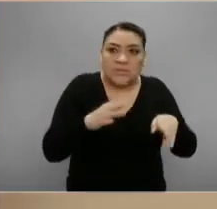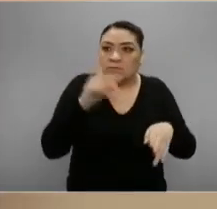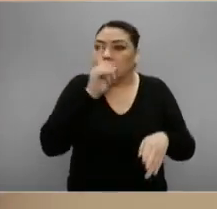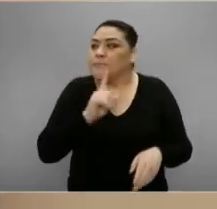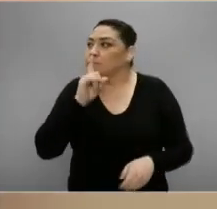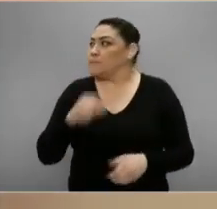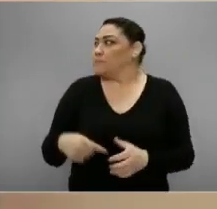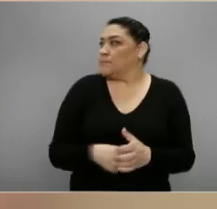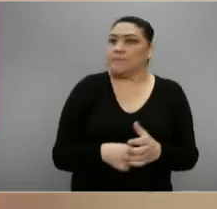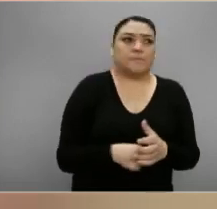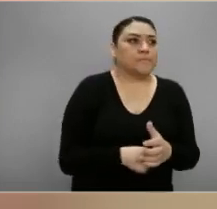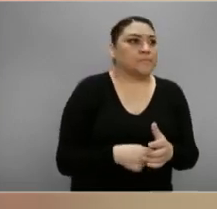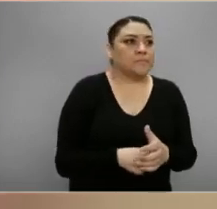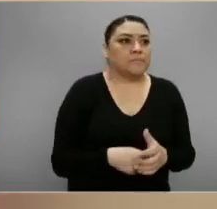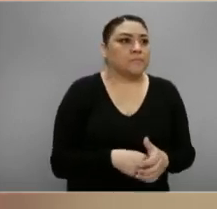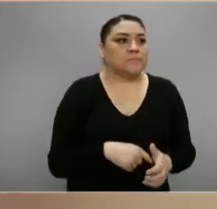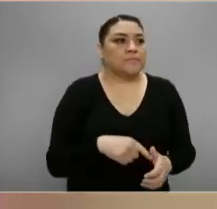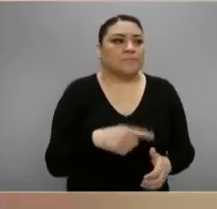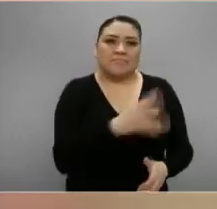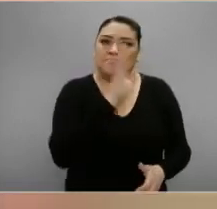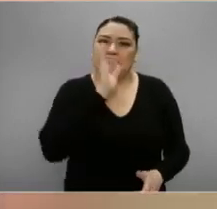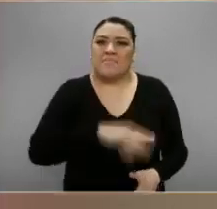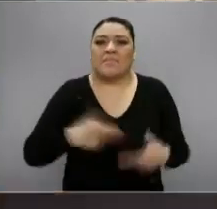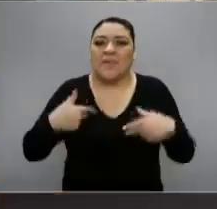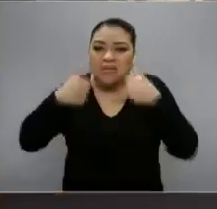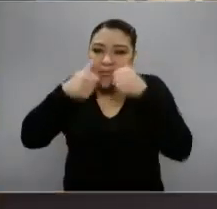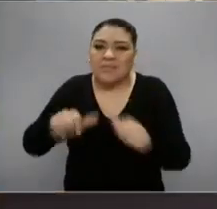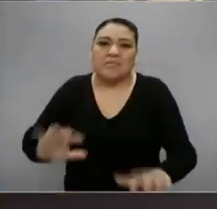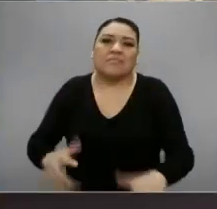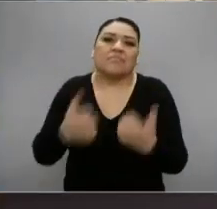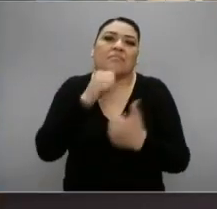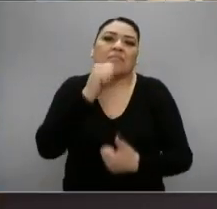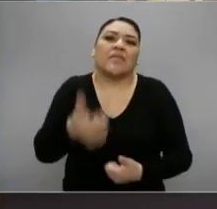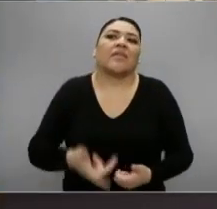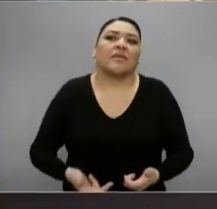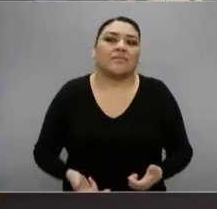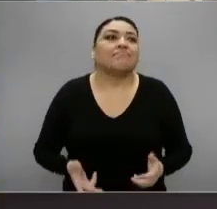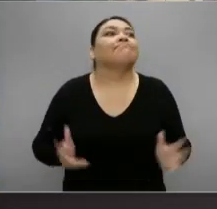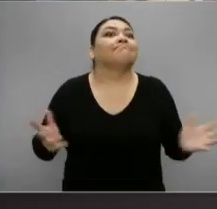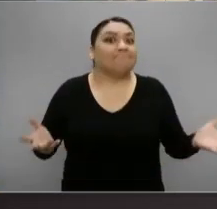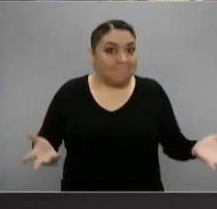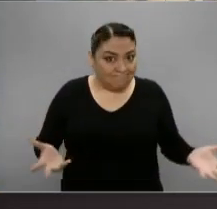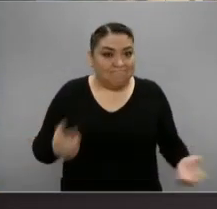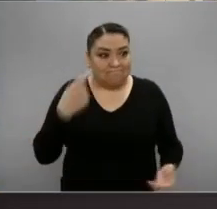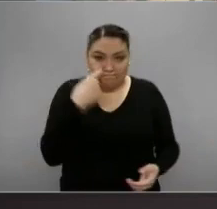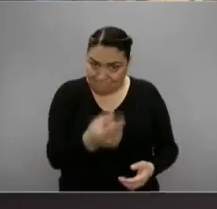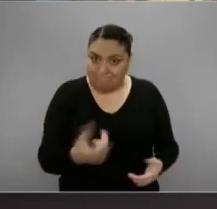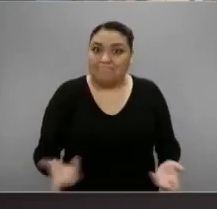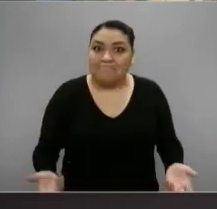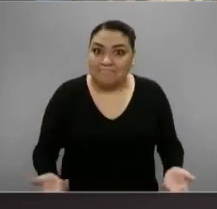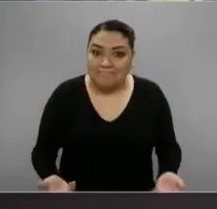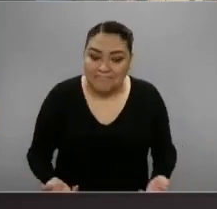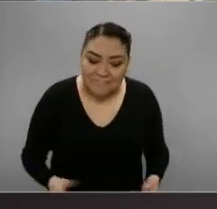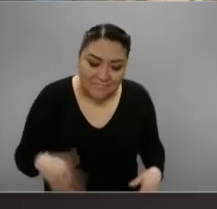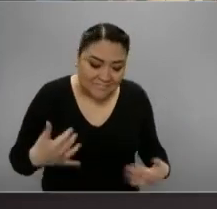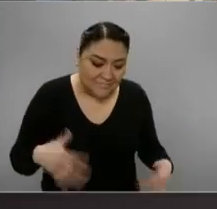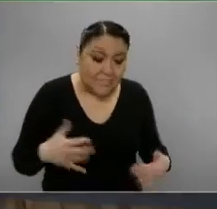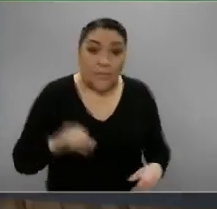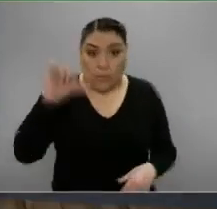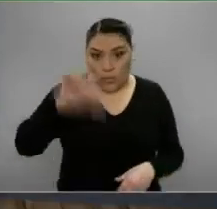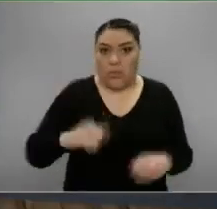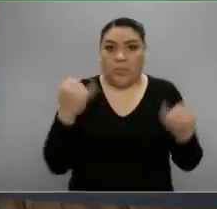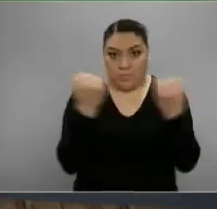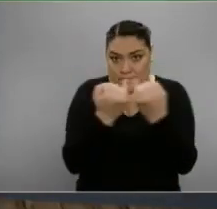de ocultar algo que en tratar de salvar una vida. Tómala. Sí. Bueno, hoy